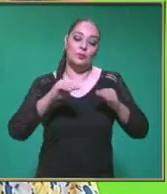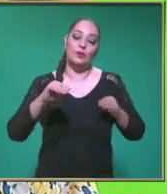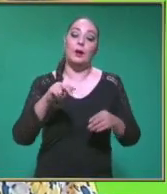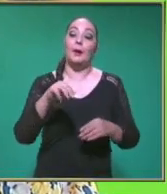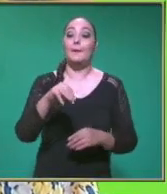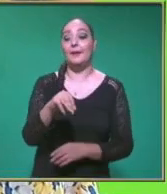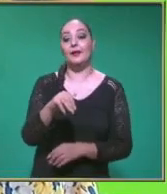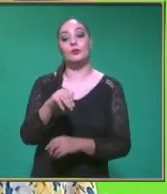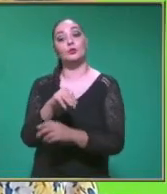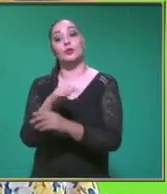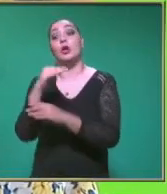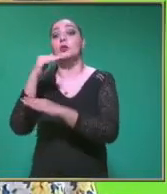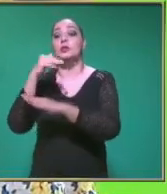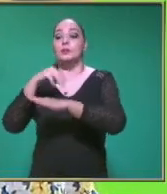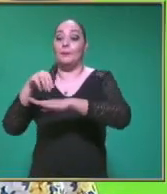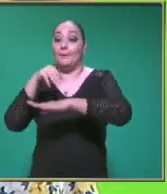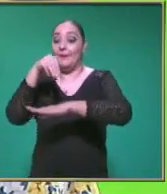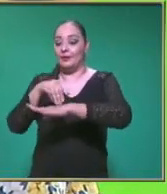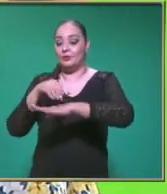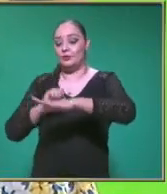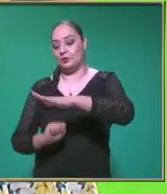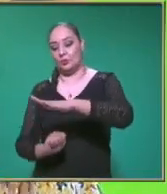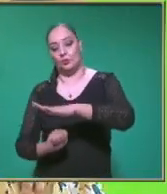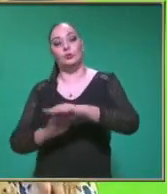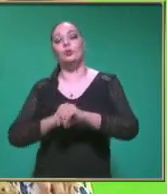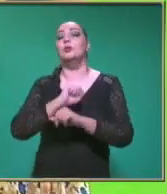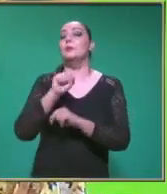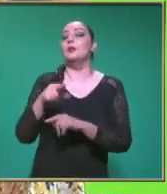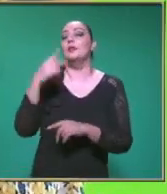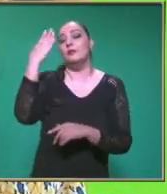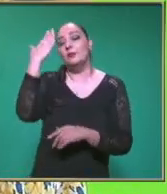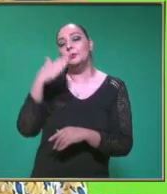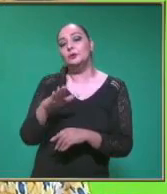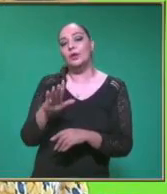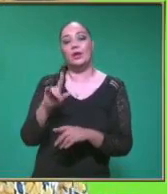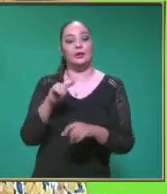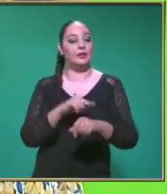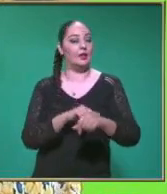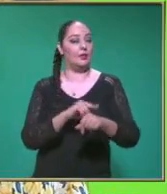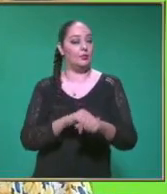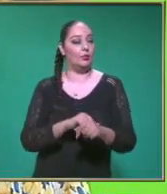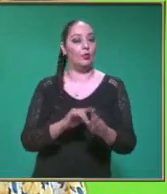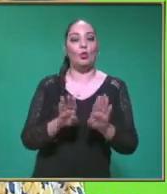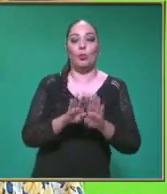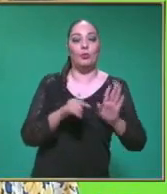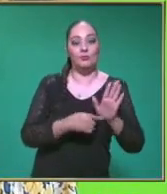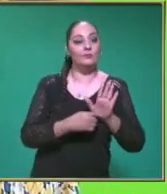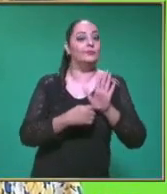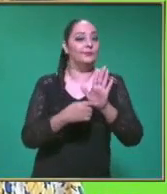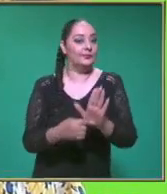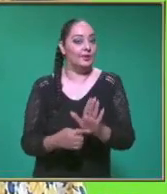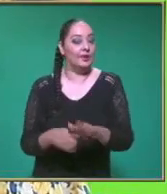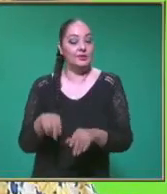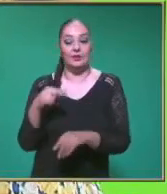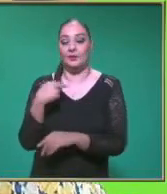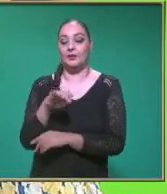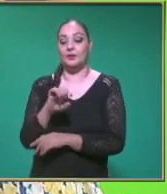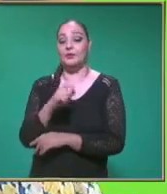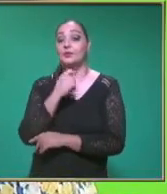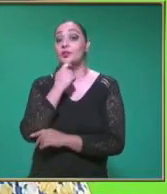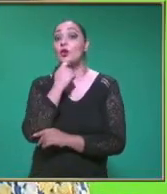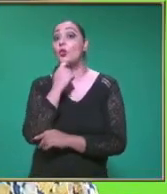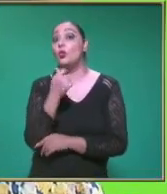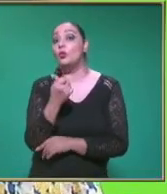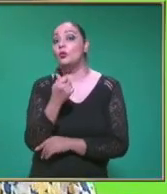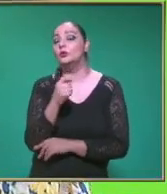segundo Y el tiempo También ya sabemos Que lo vamos a medir O lo vamos a representar En segundos Entonces